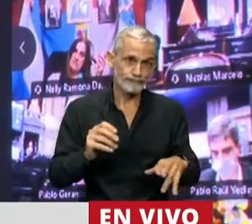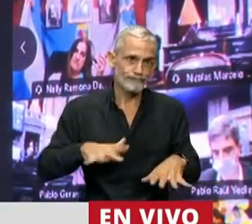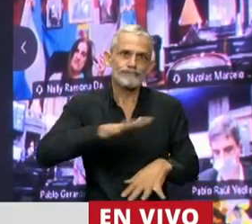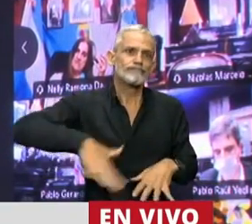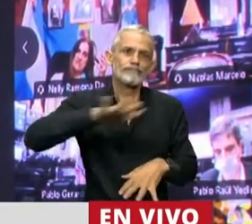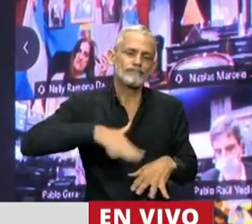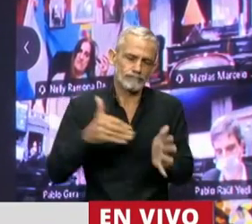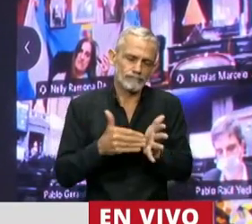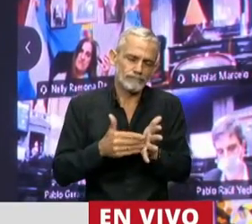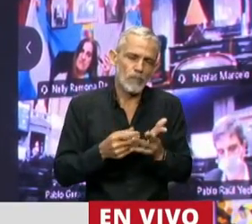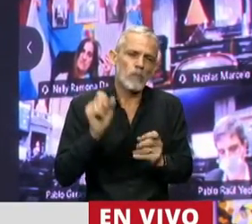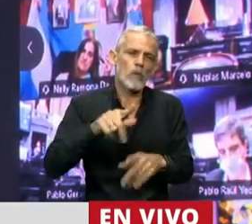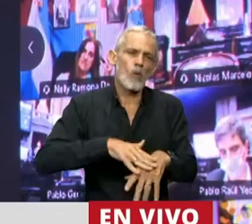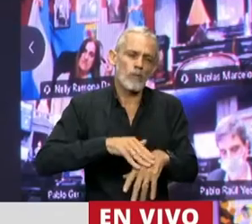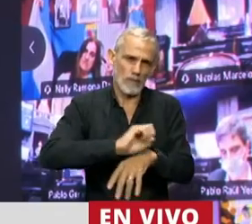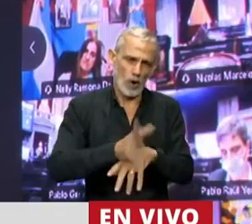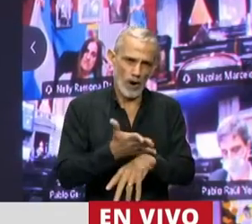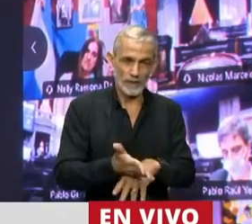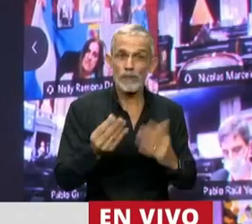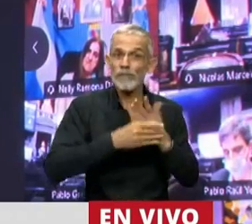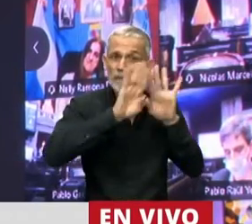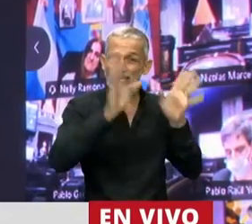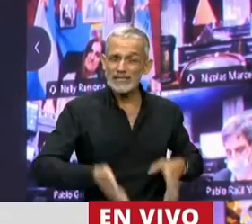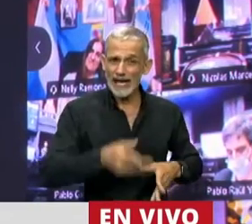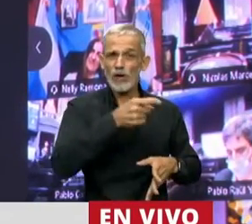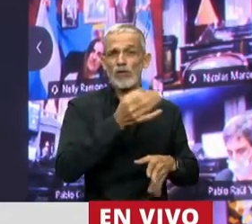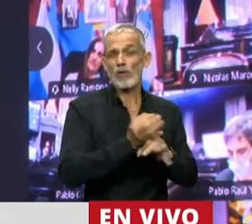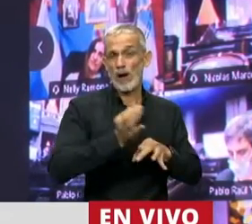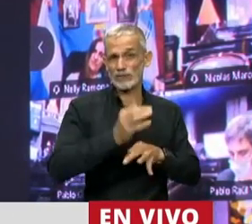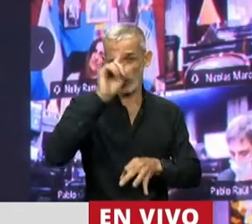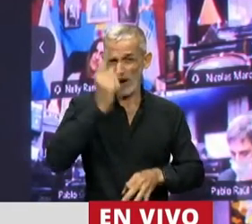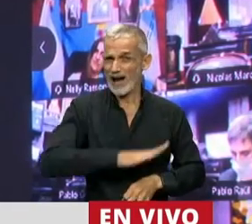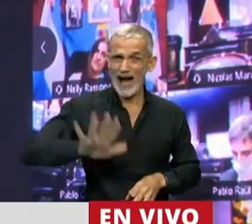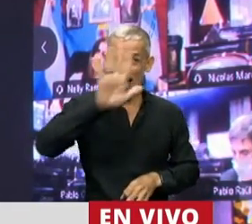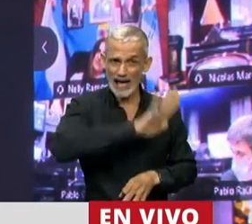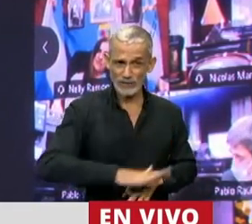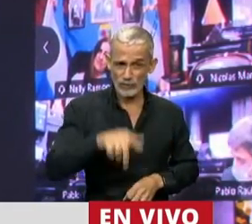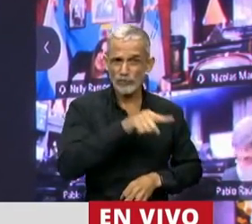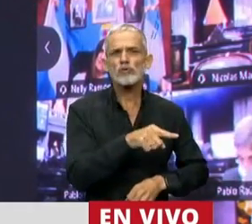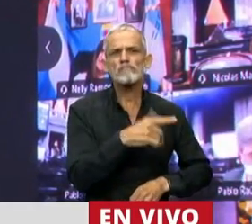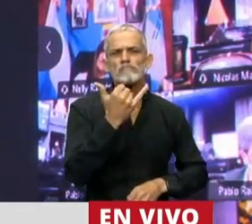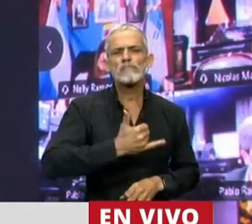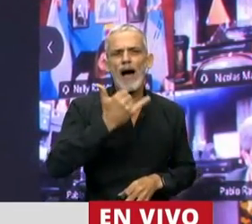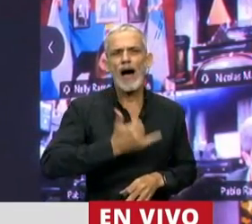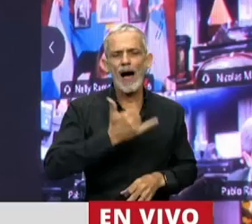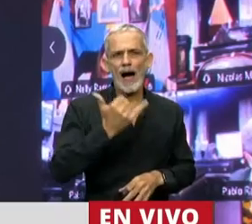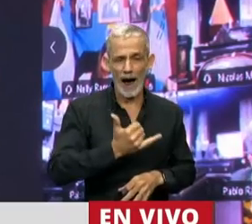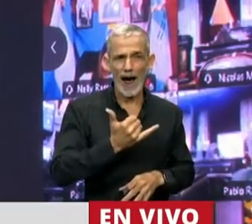pandemia. El Ministerio de Educación de la Nación realiza